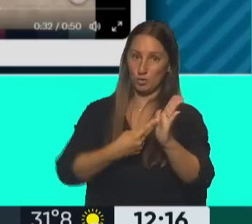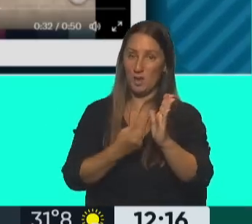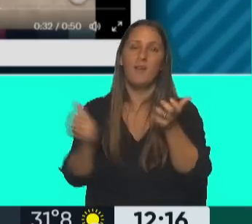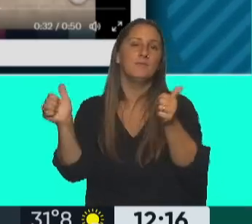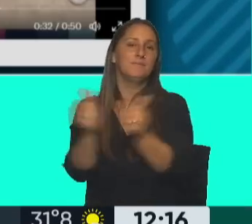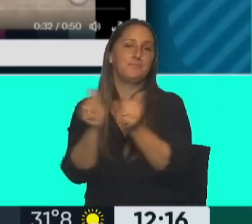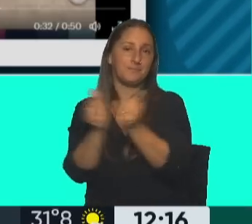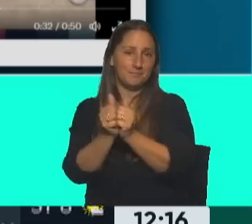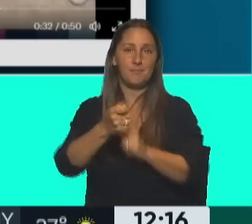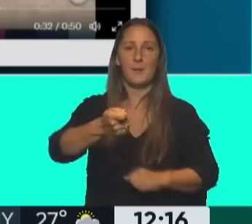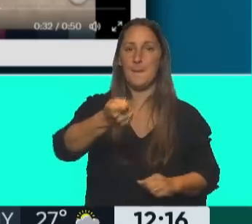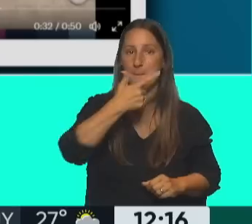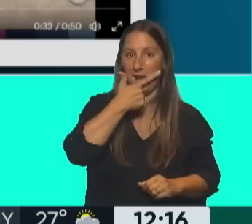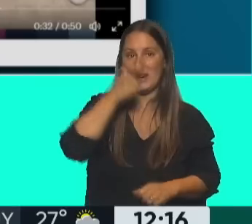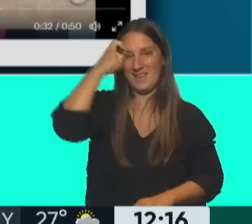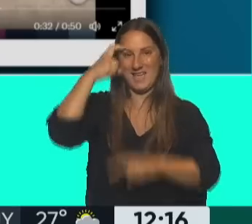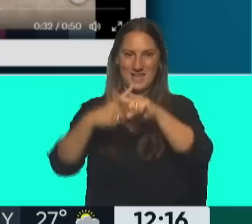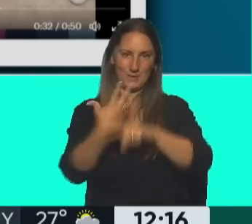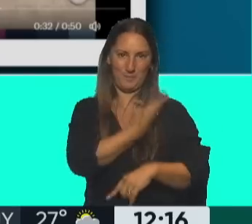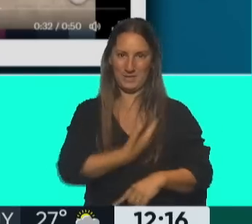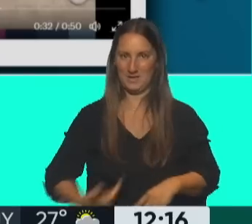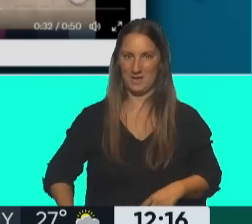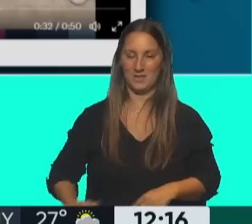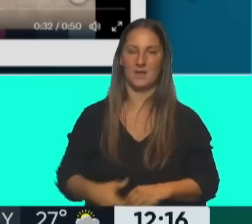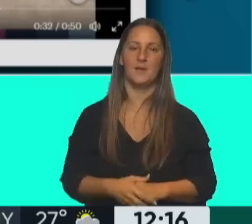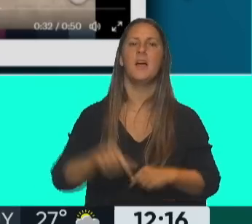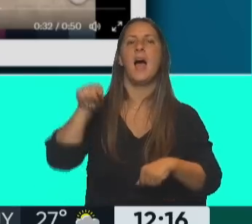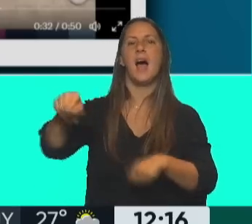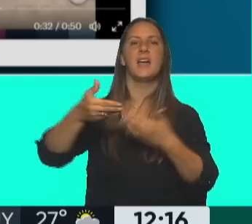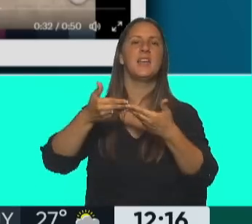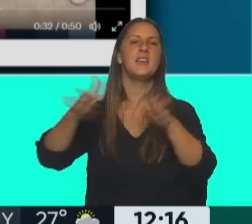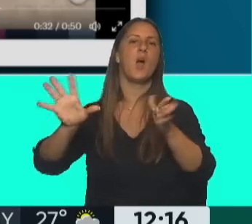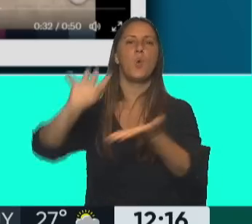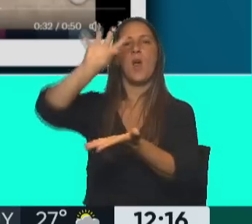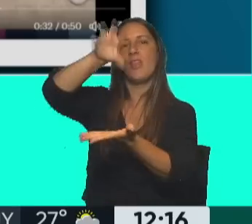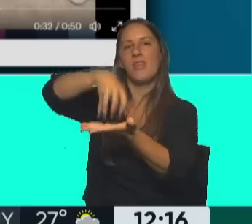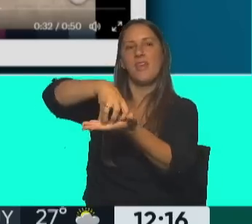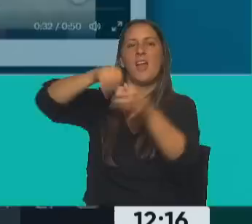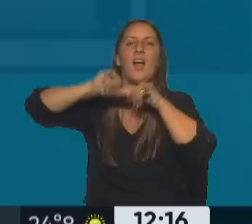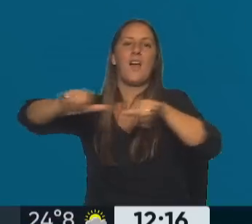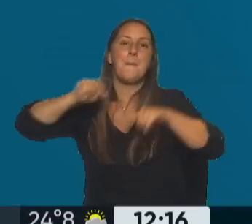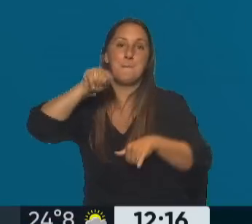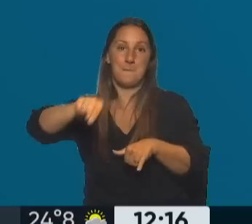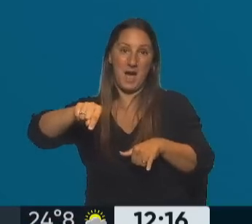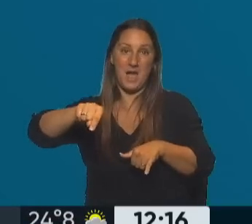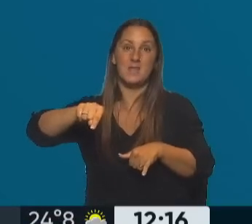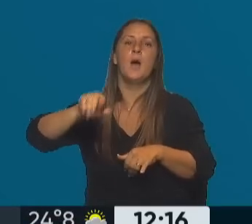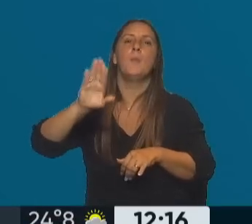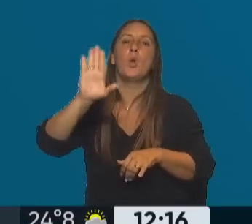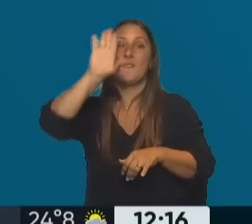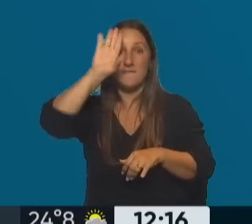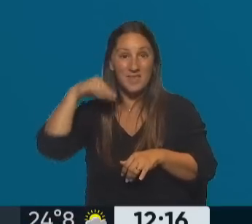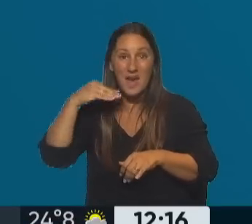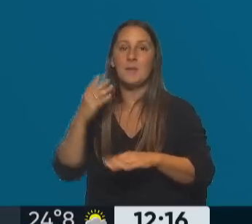Acompañada por Mauricio Macri, el expresidente de la nación. Están inaugurando el búnker de campaña porque también Vidal se anota como